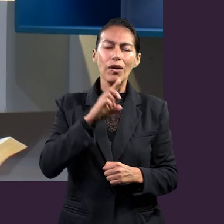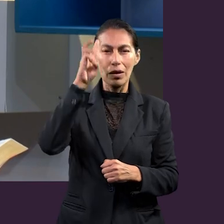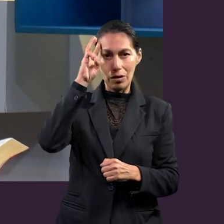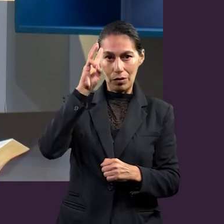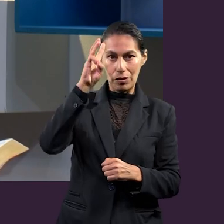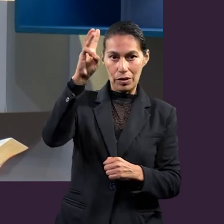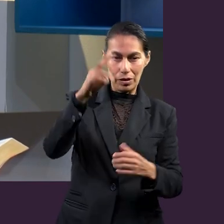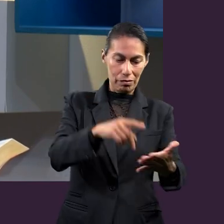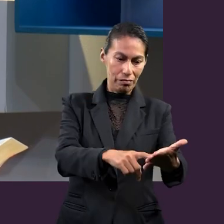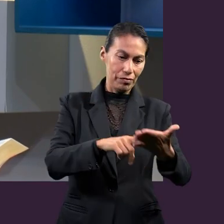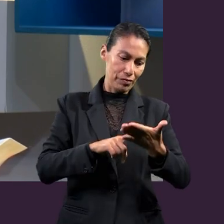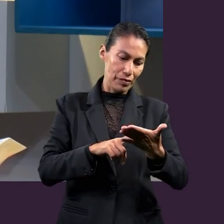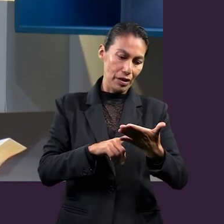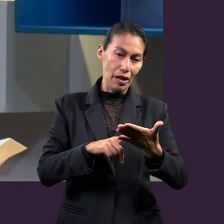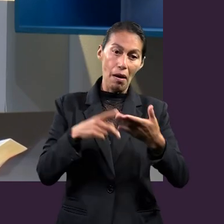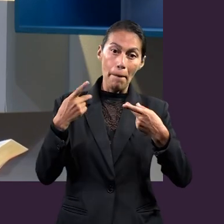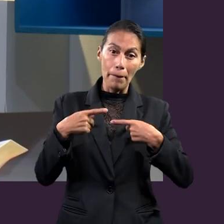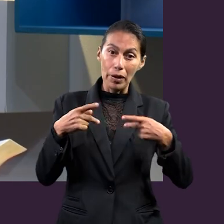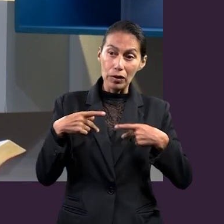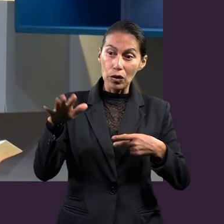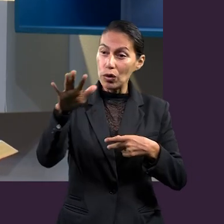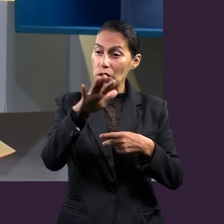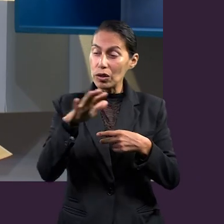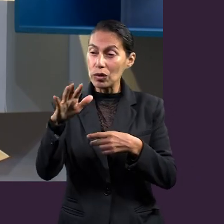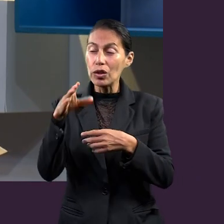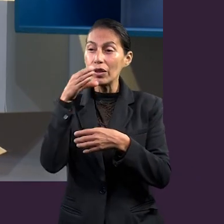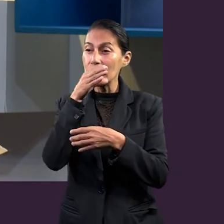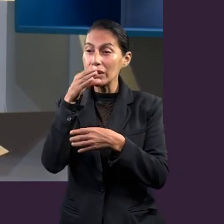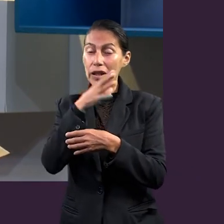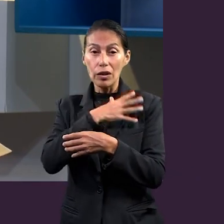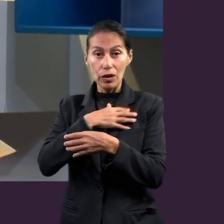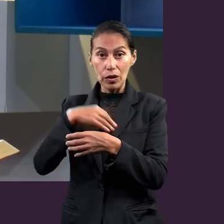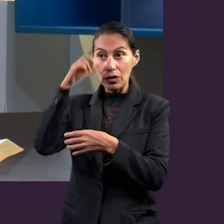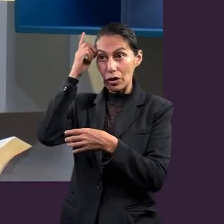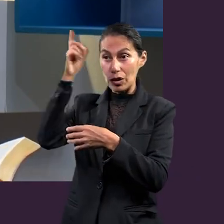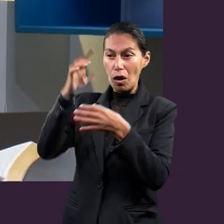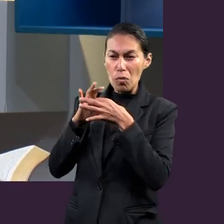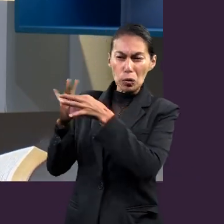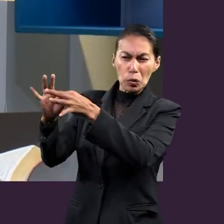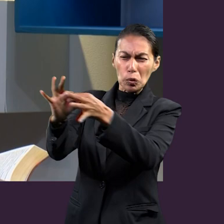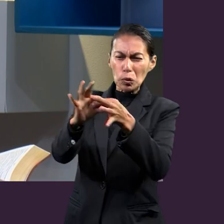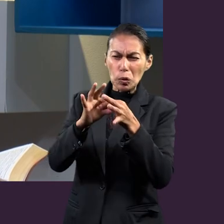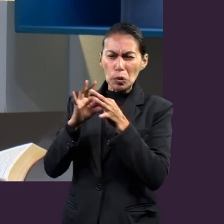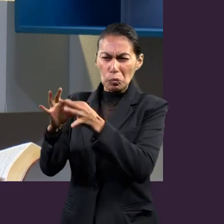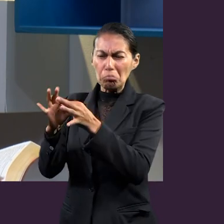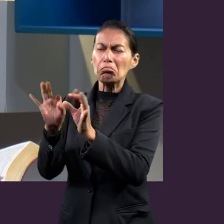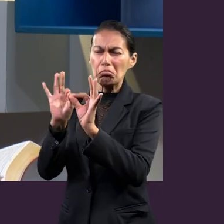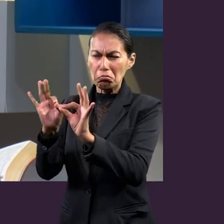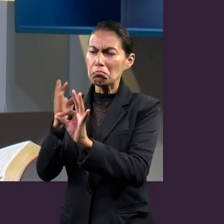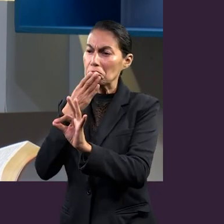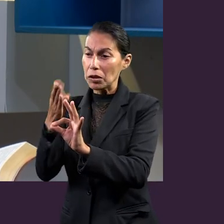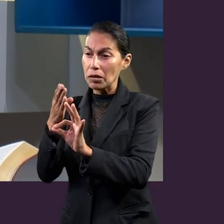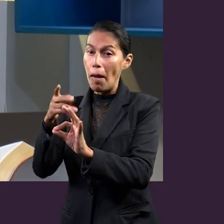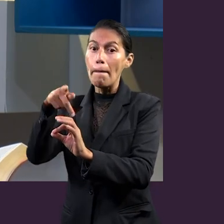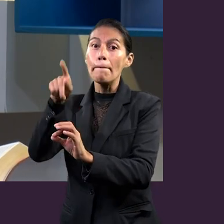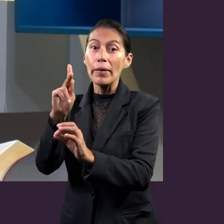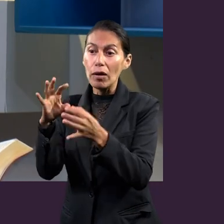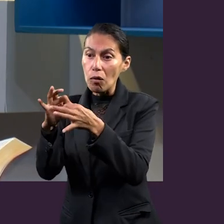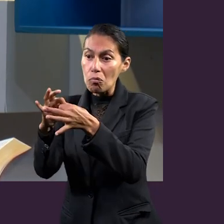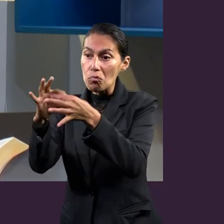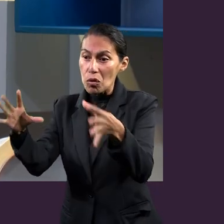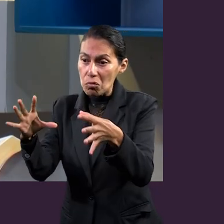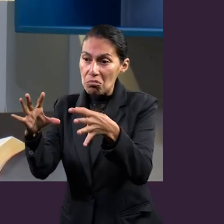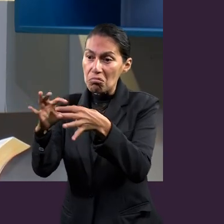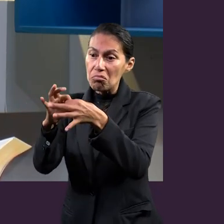Erlen White. Dice que si el pueblo de Dios no trabaja unido, no trabaja en armonía, notará que sus esfuerzos son inútiles.